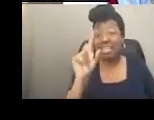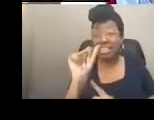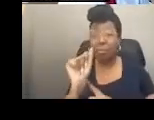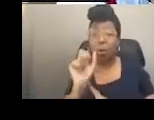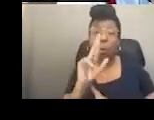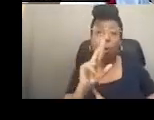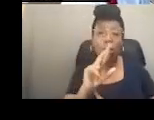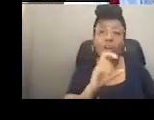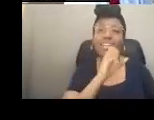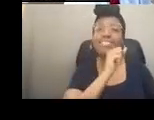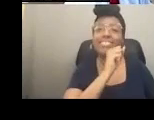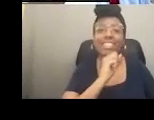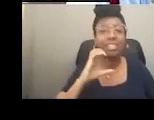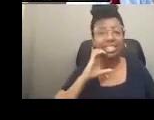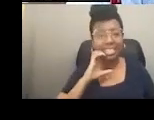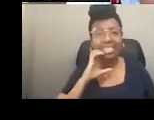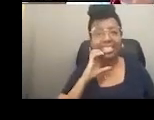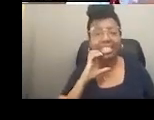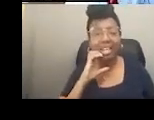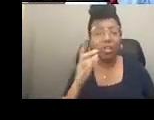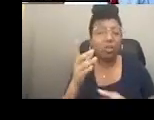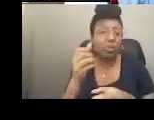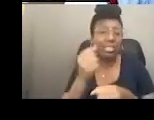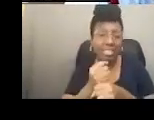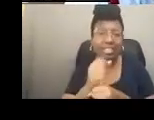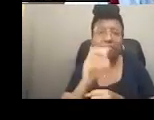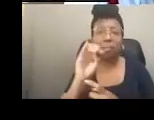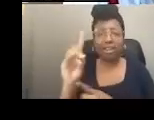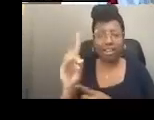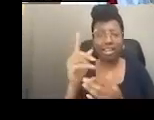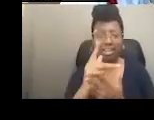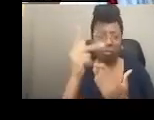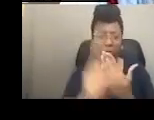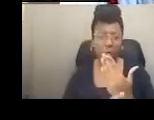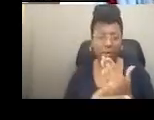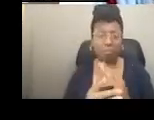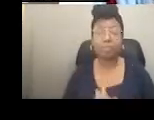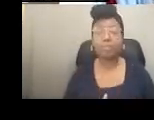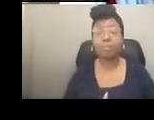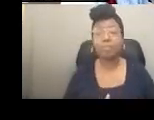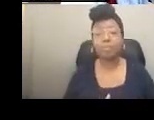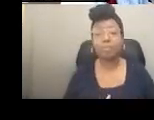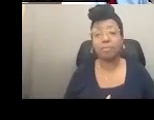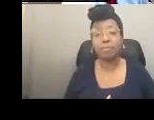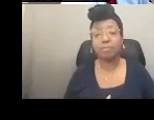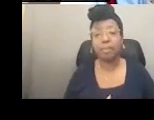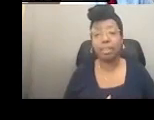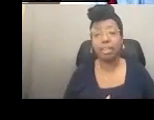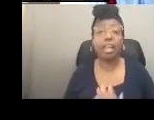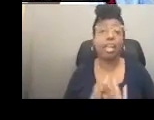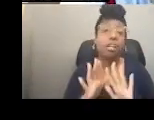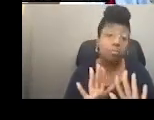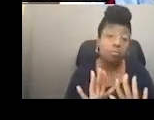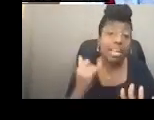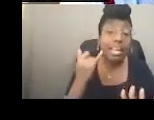estar discapacitado o ser de la tercera edad para recibir algunos de los programas de Medicaid. Hay un programa de familias para Medicaid donde usted